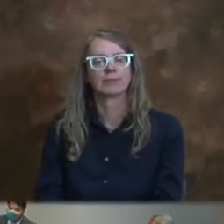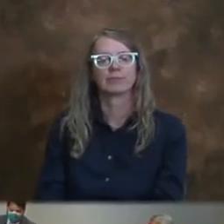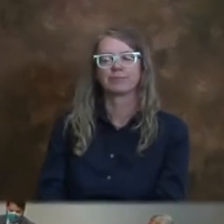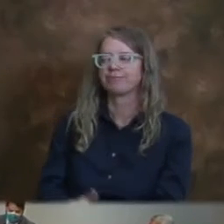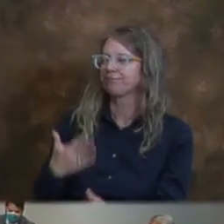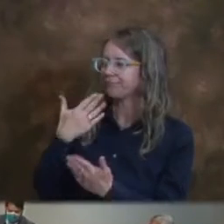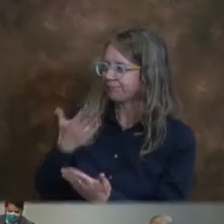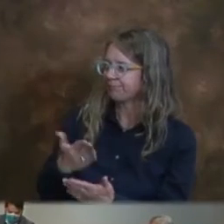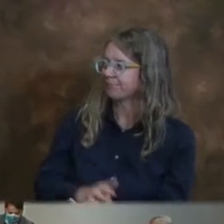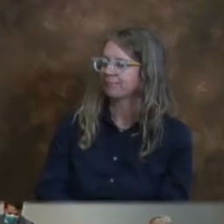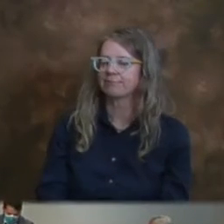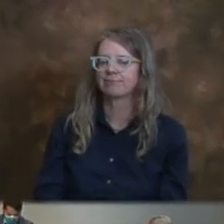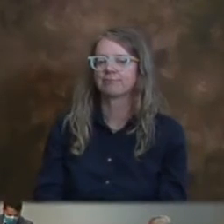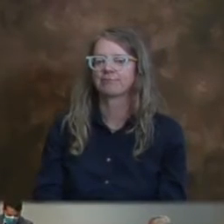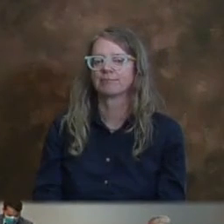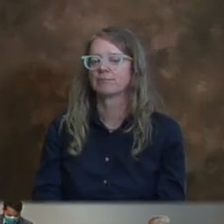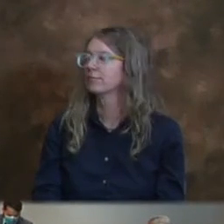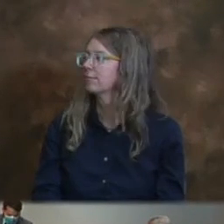su vacuna de refuerzo.